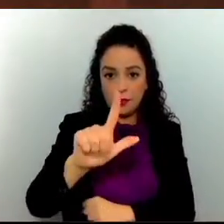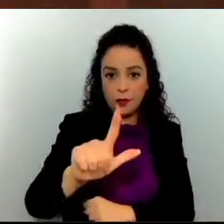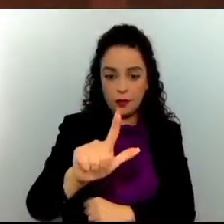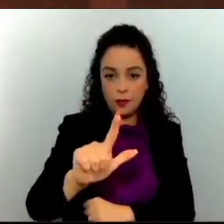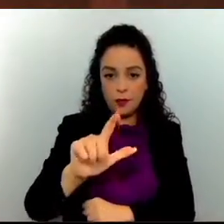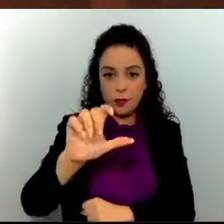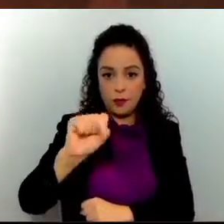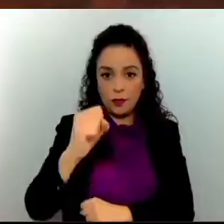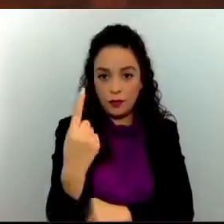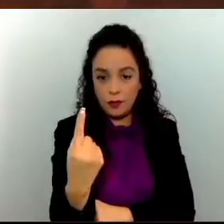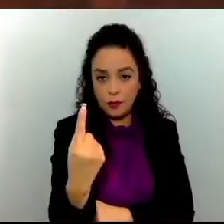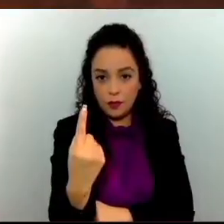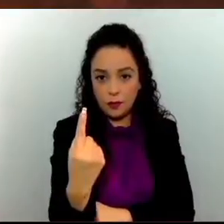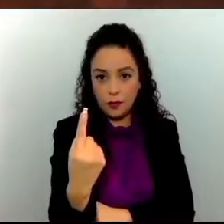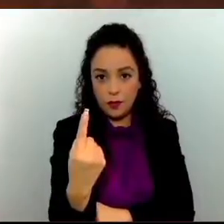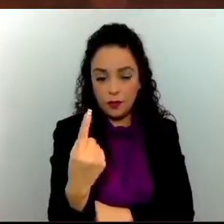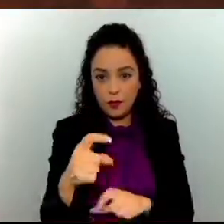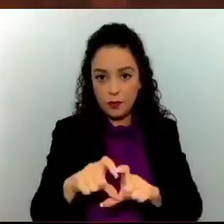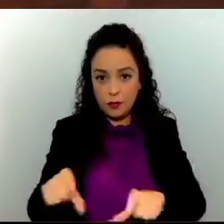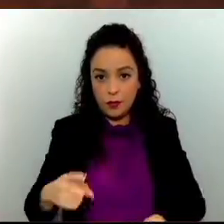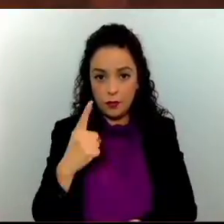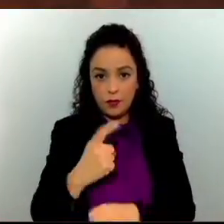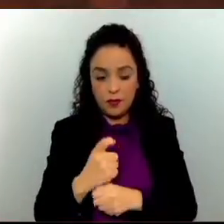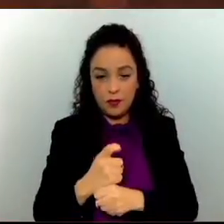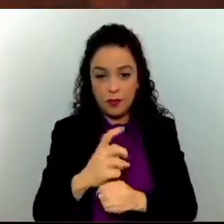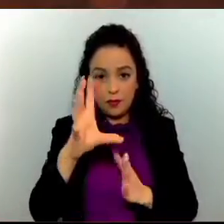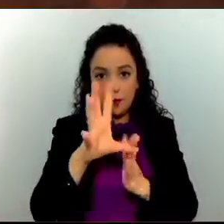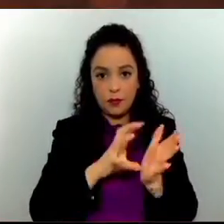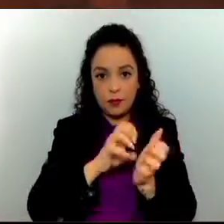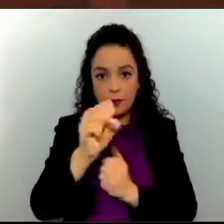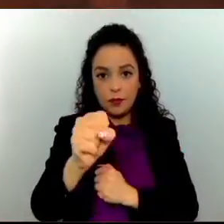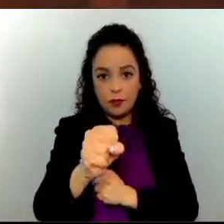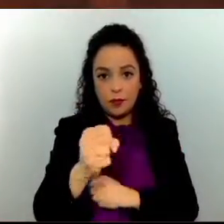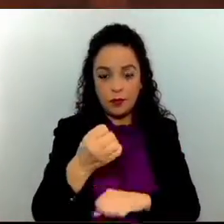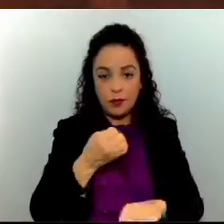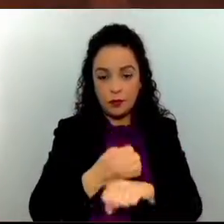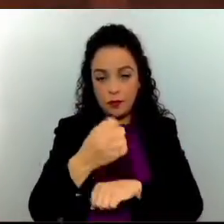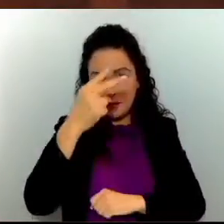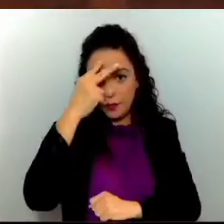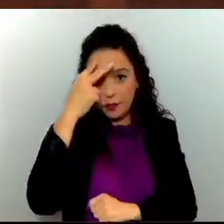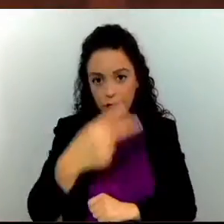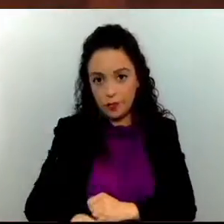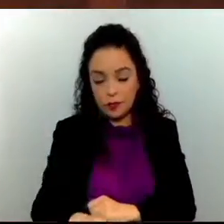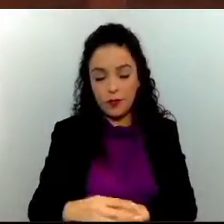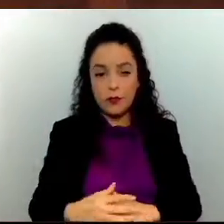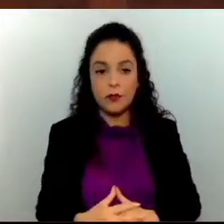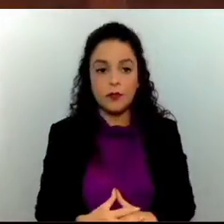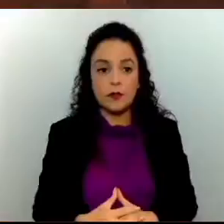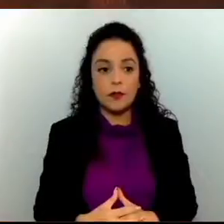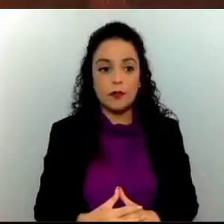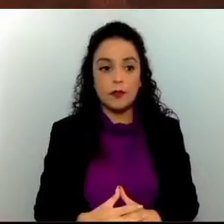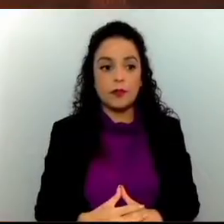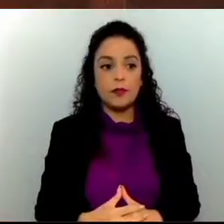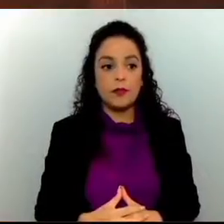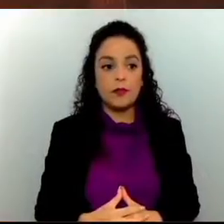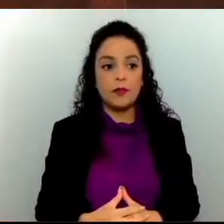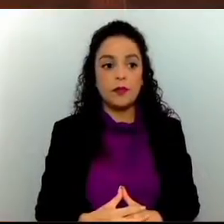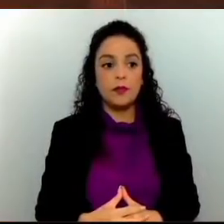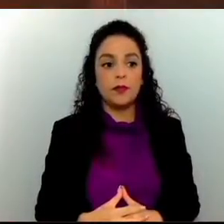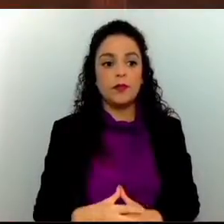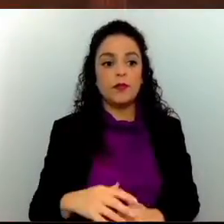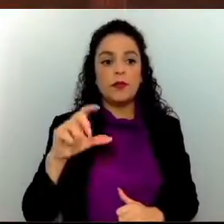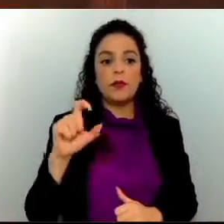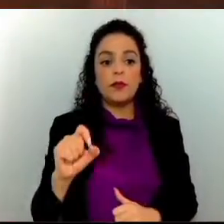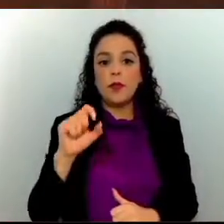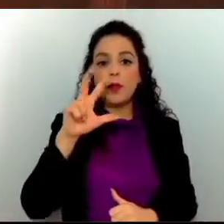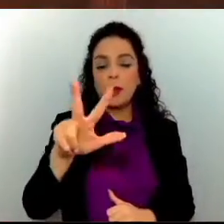61, fracción 1ª de la Constitución Política del Estado Libre y Soberano de México, 28, fracción